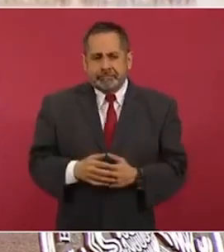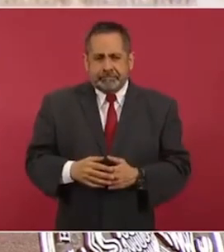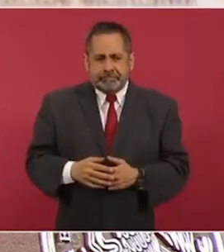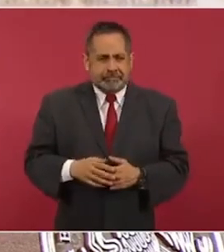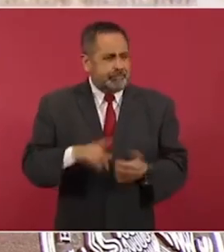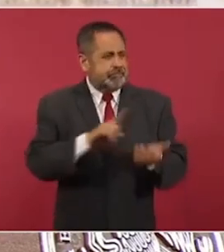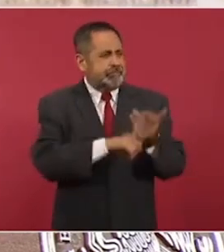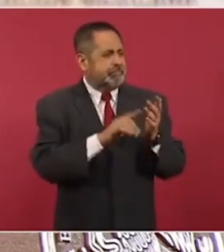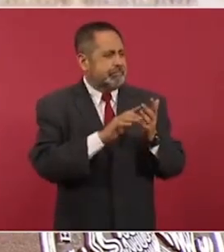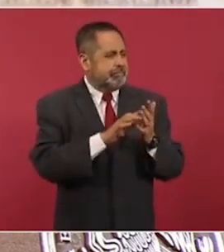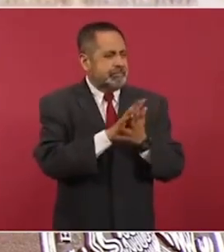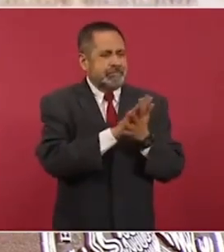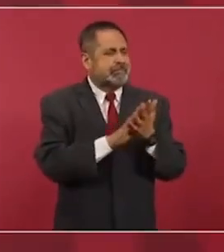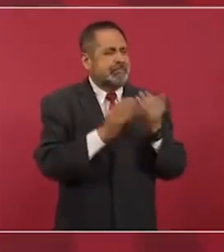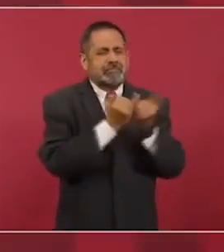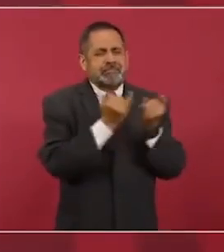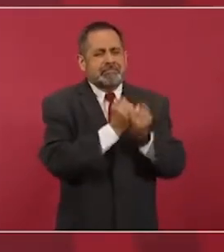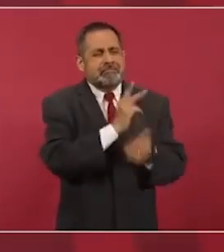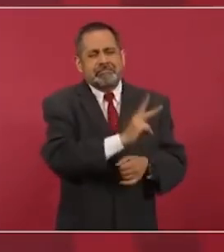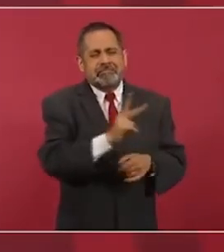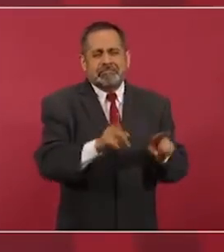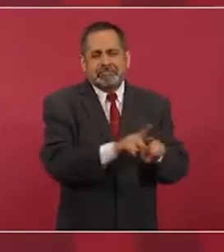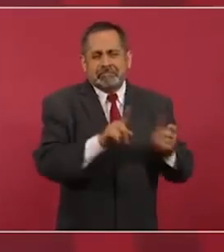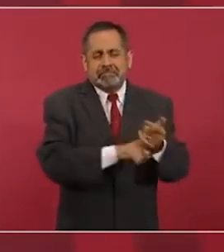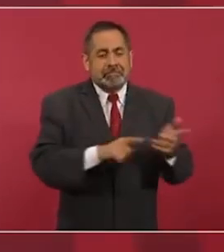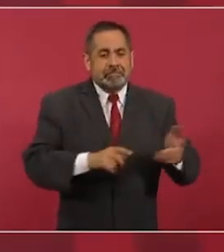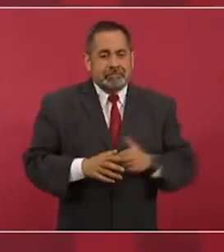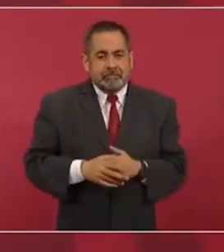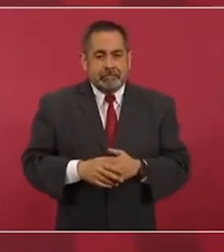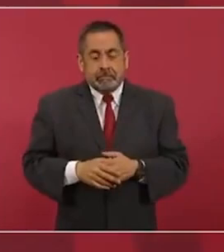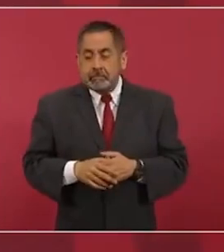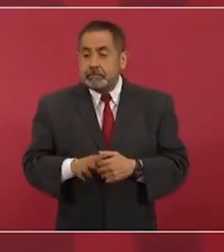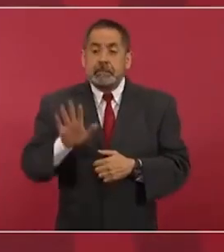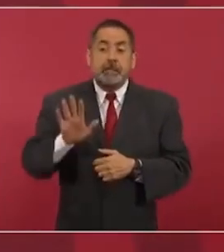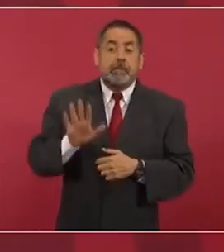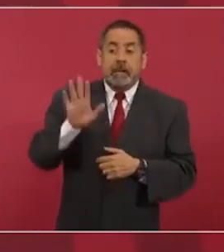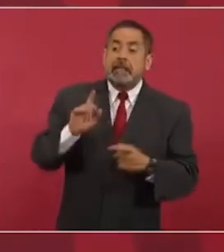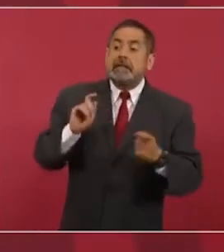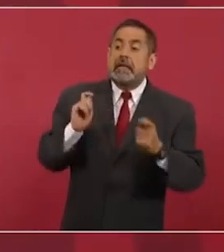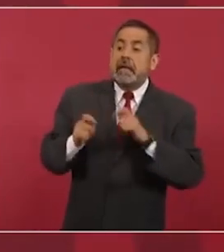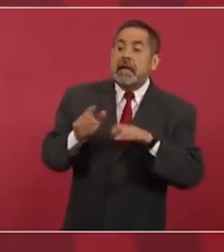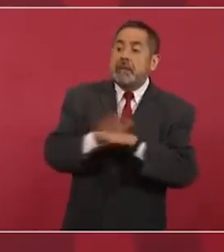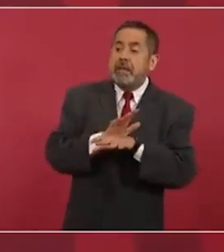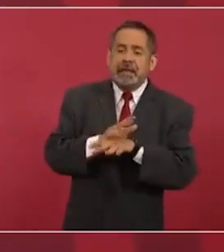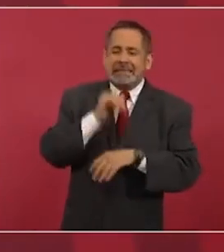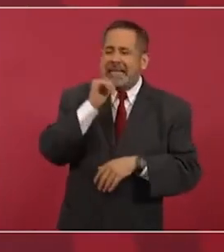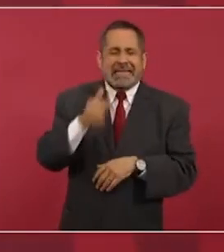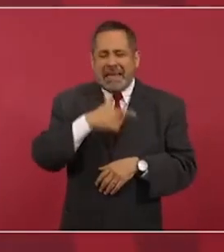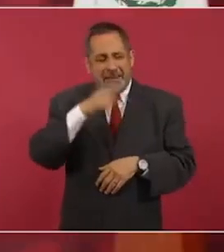gatopardismo eso que consiste en que las cosas en apariencia cambian para seguir igual